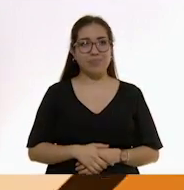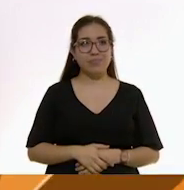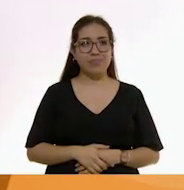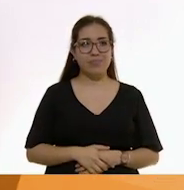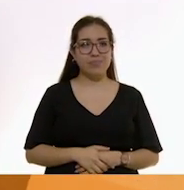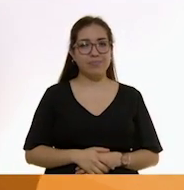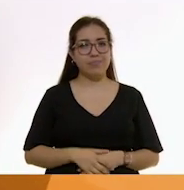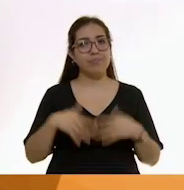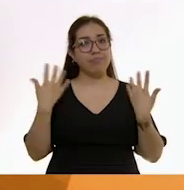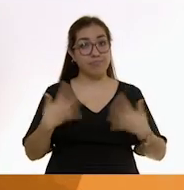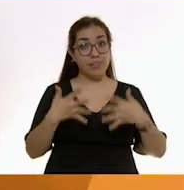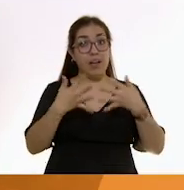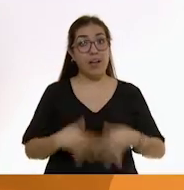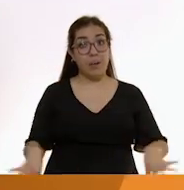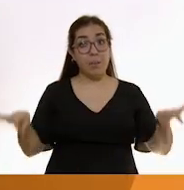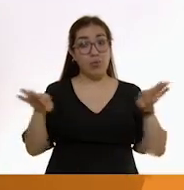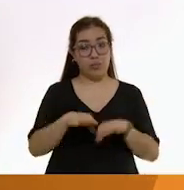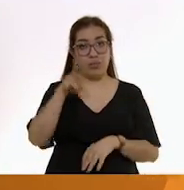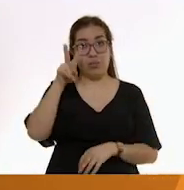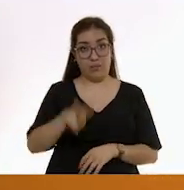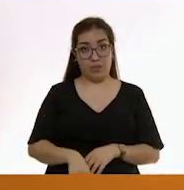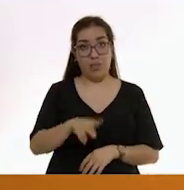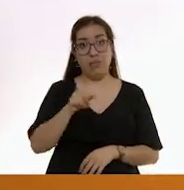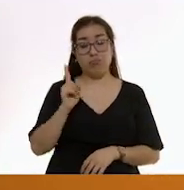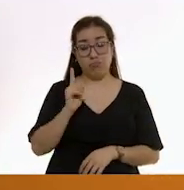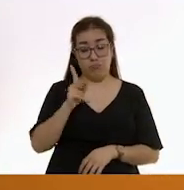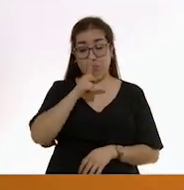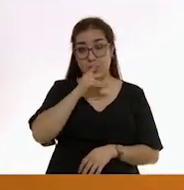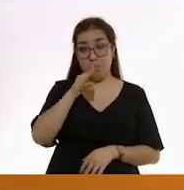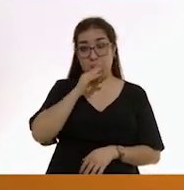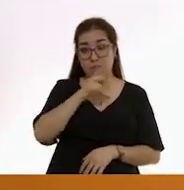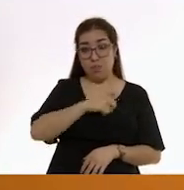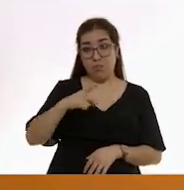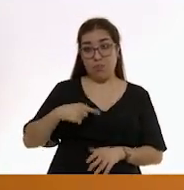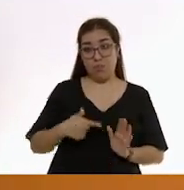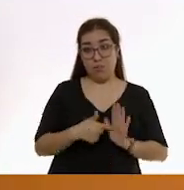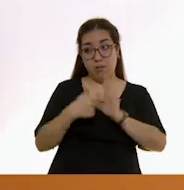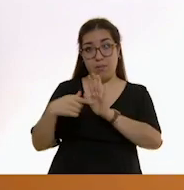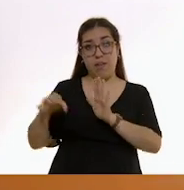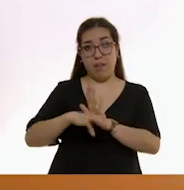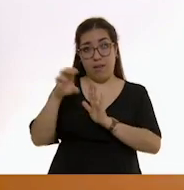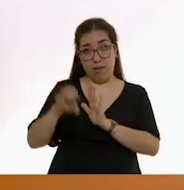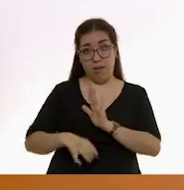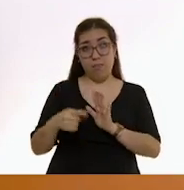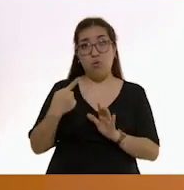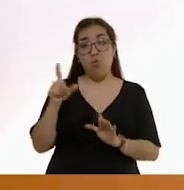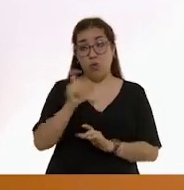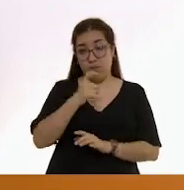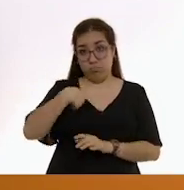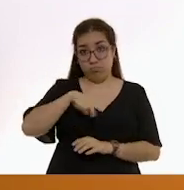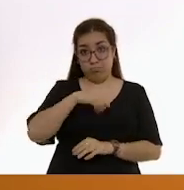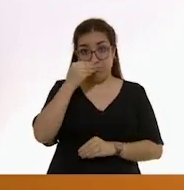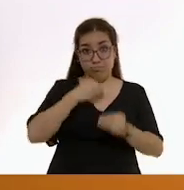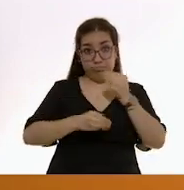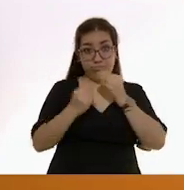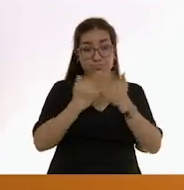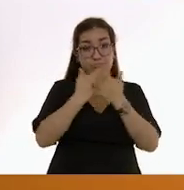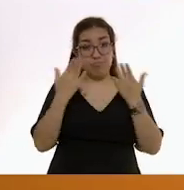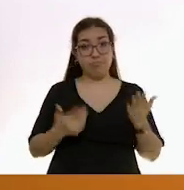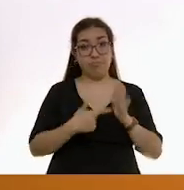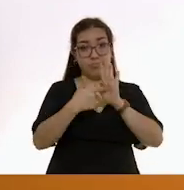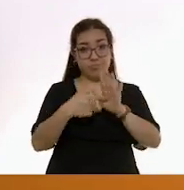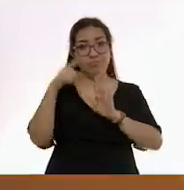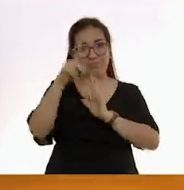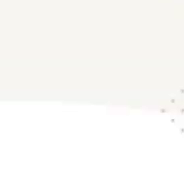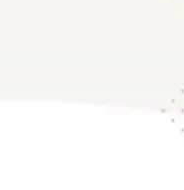Es muy importante que seamos ejemplo para nuestros hijos a la hora de comer. A continuación te presentamos